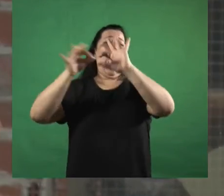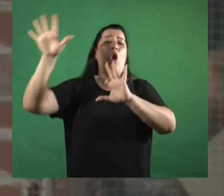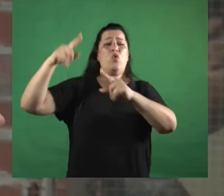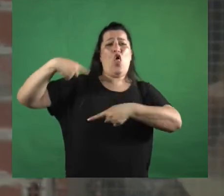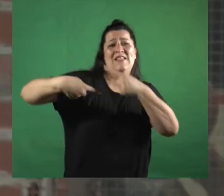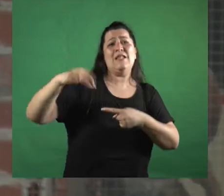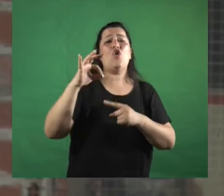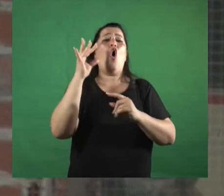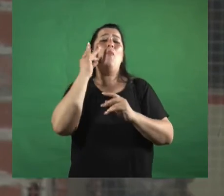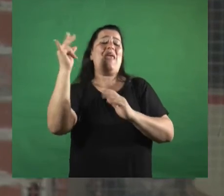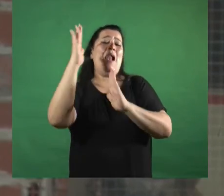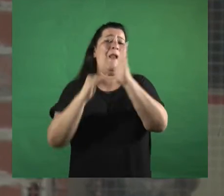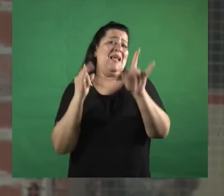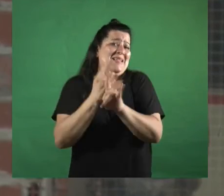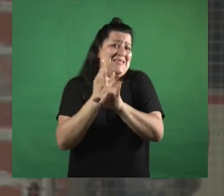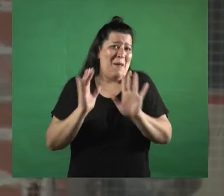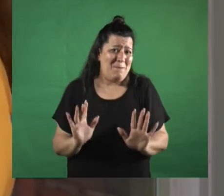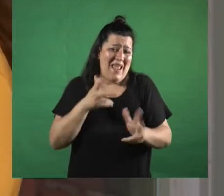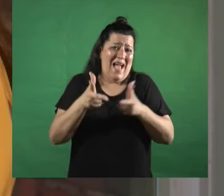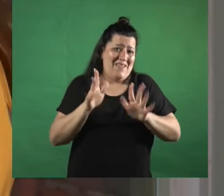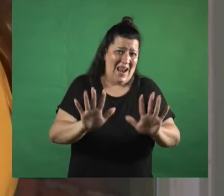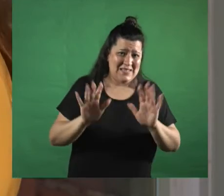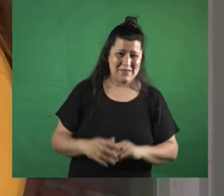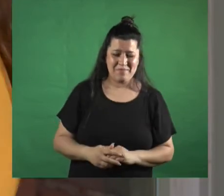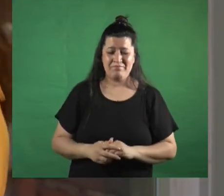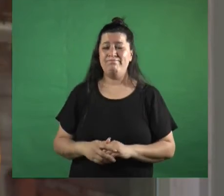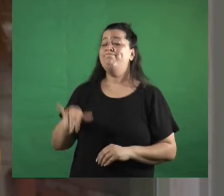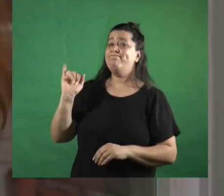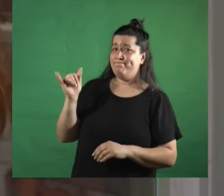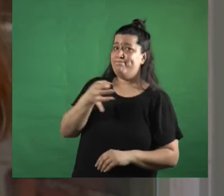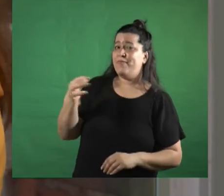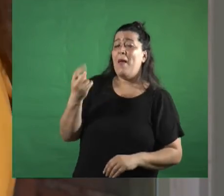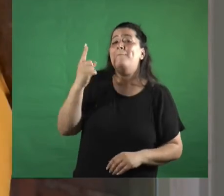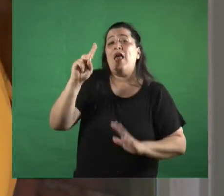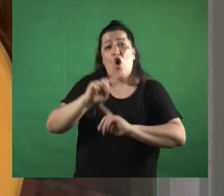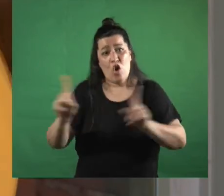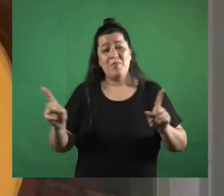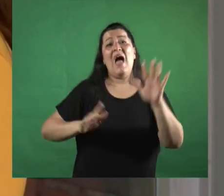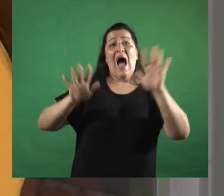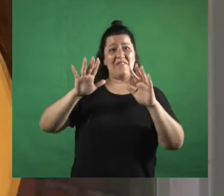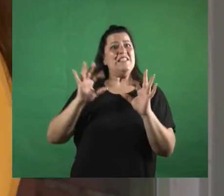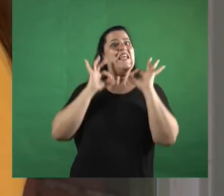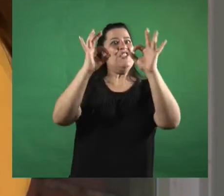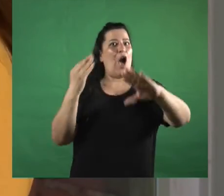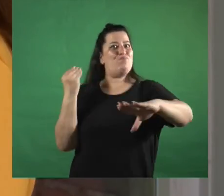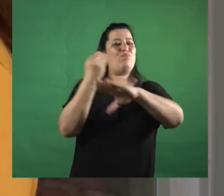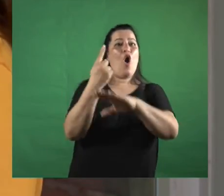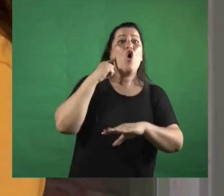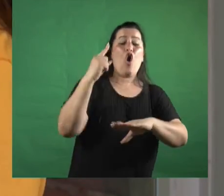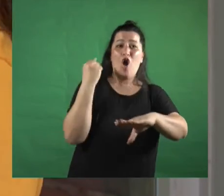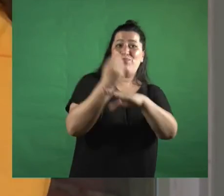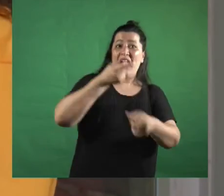blancos como sería la categoría colonial es cierto pero no a veces llegamos a esos espacios donde se toman